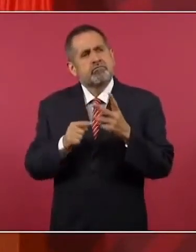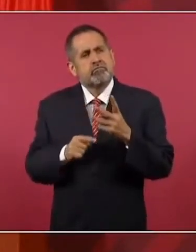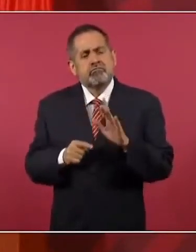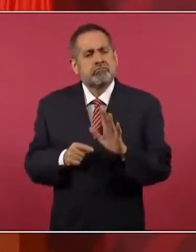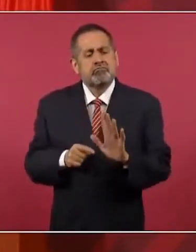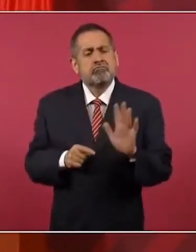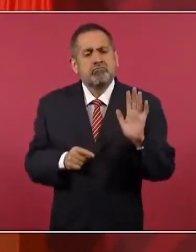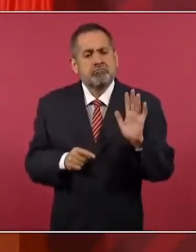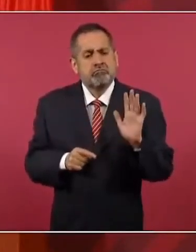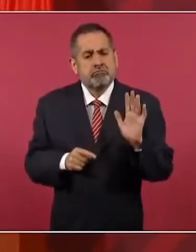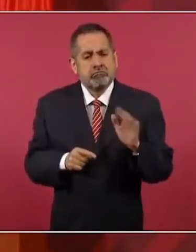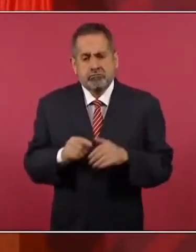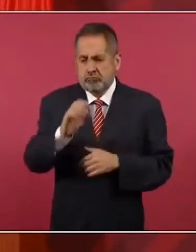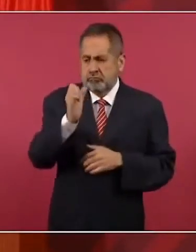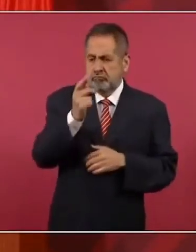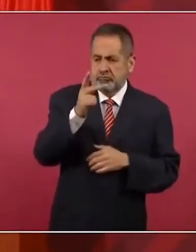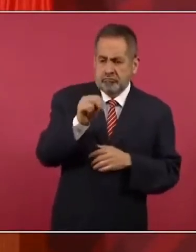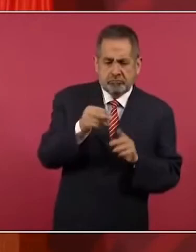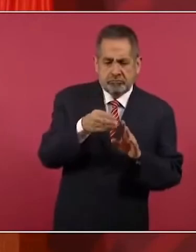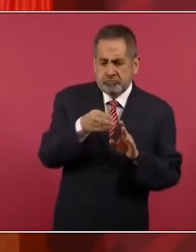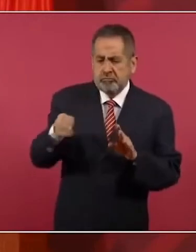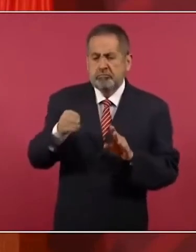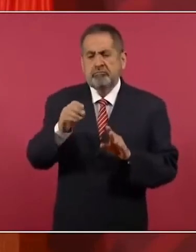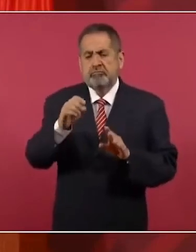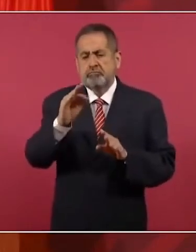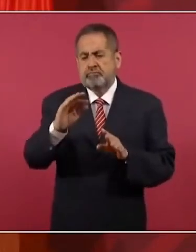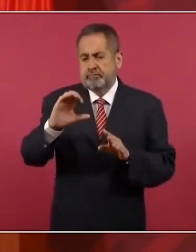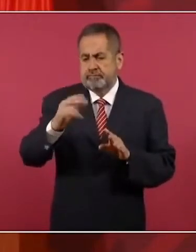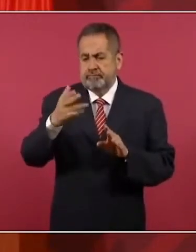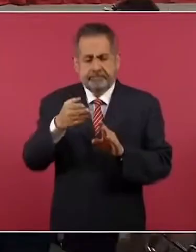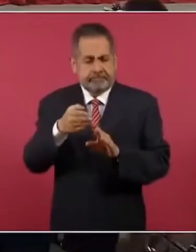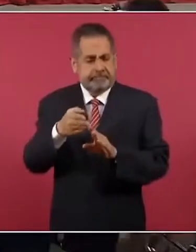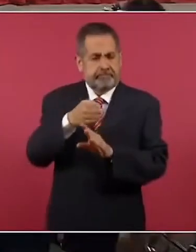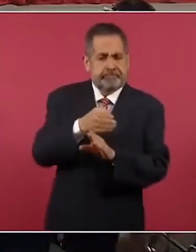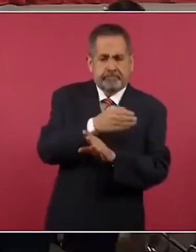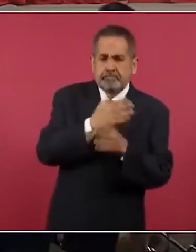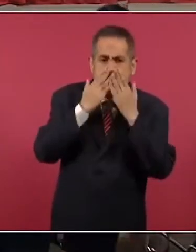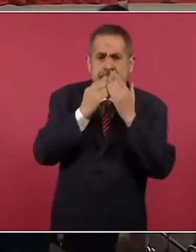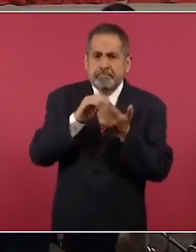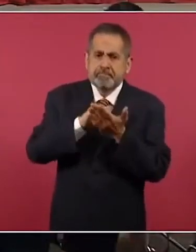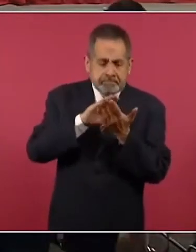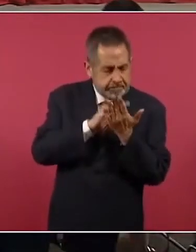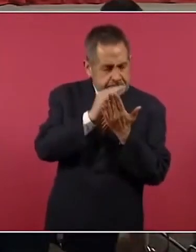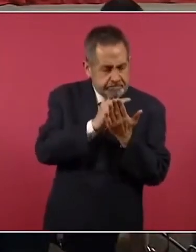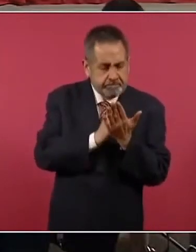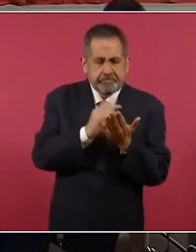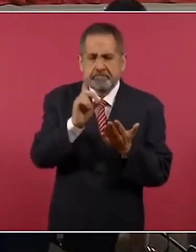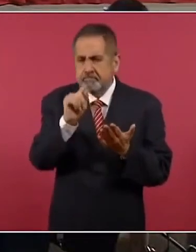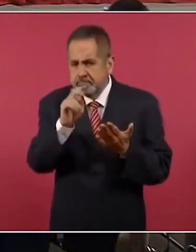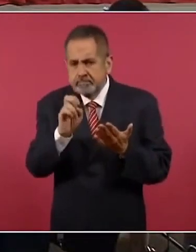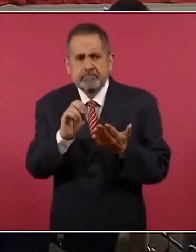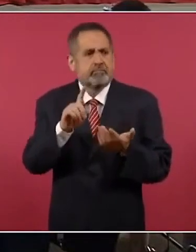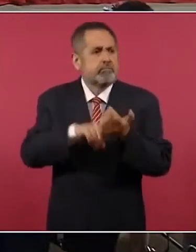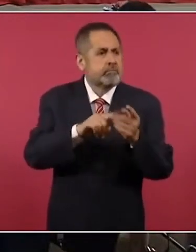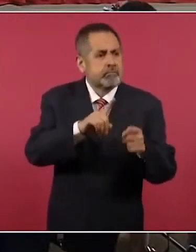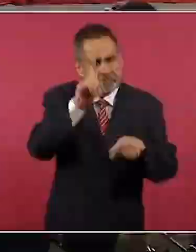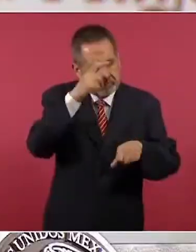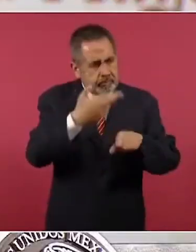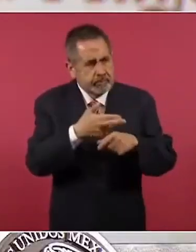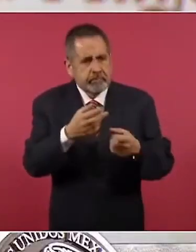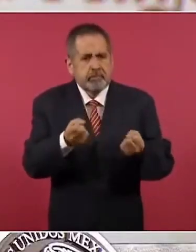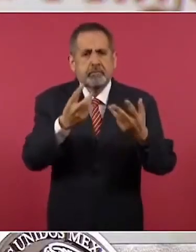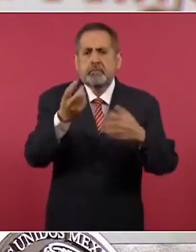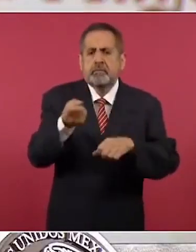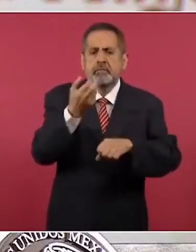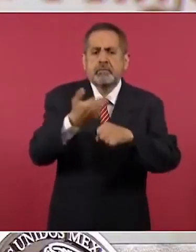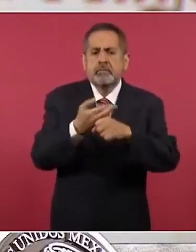gobiernos de Enrique Peña Nieto y de Felipe Calderón. No existe ni en relaciones exteriores, ni en consejería jurídica, ni